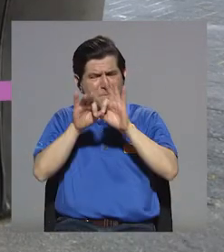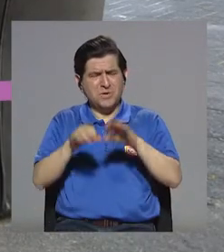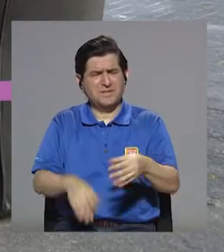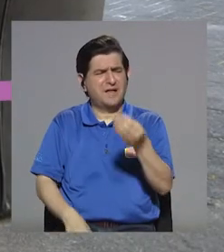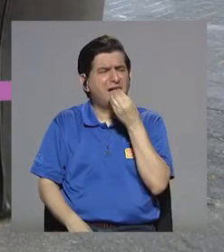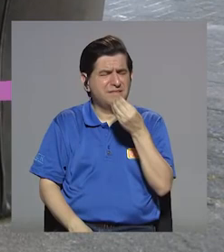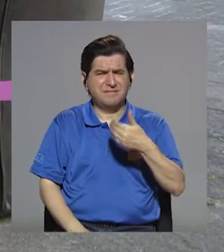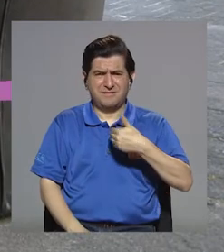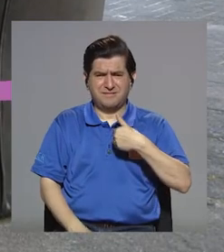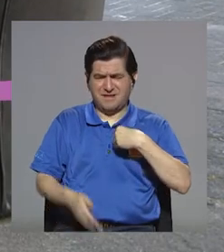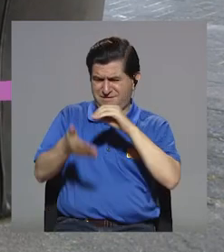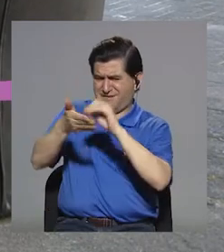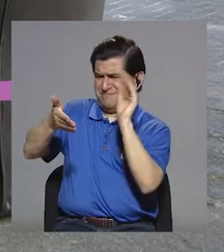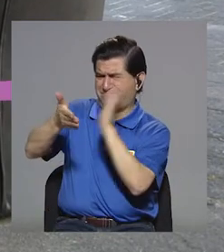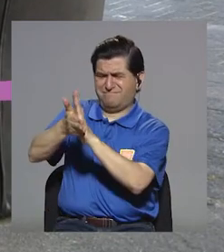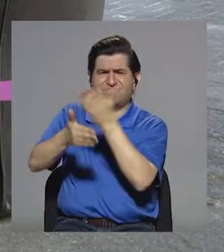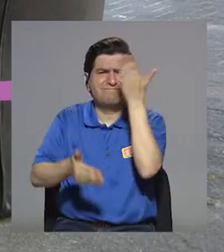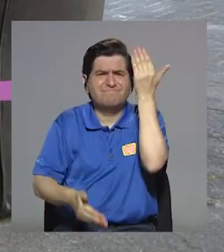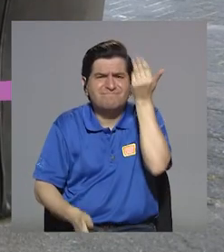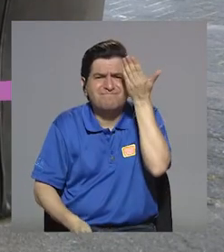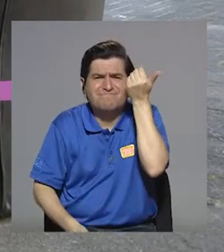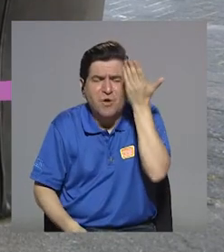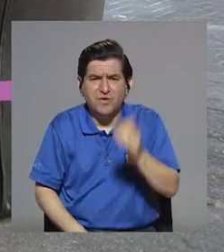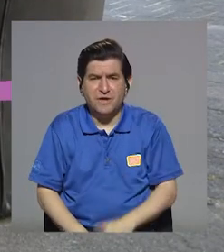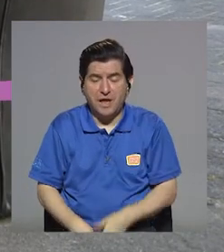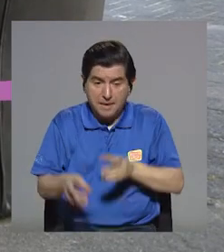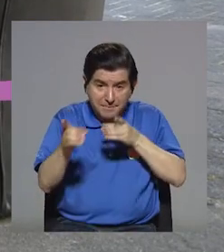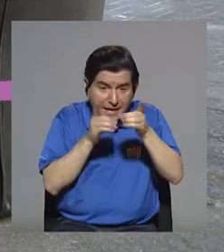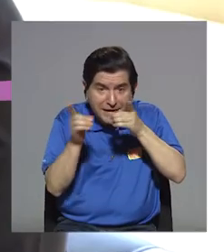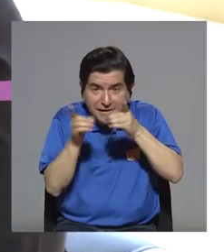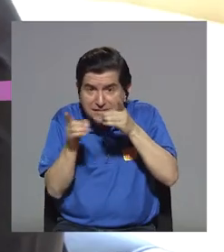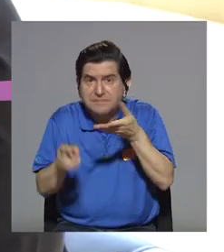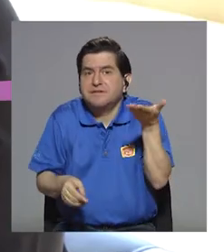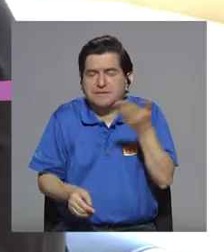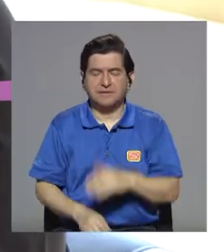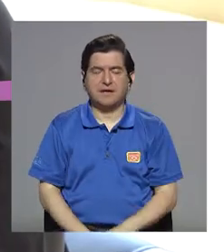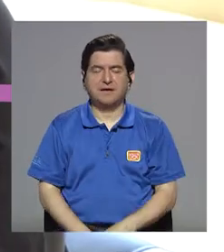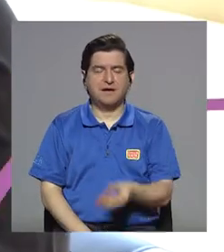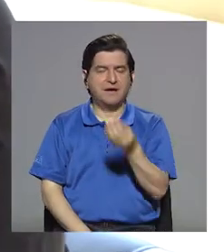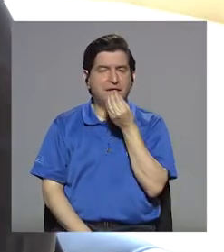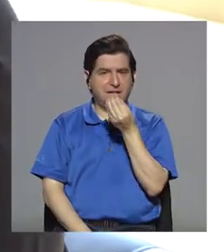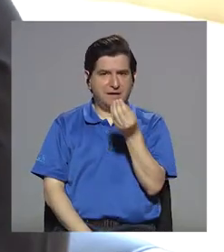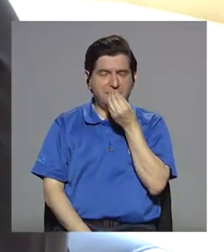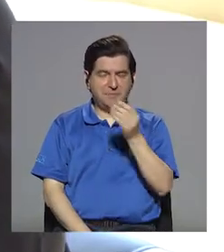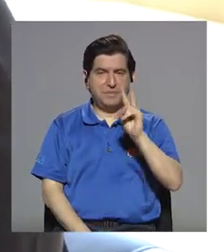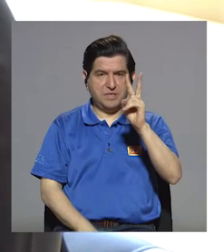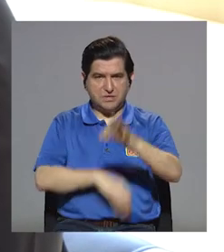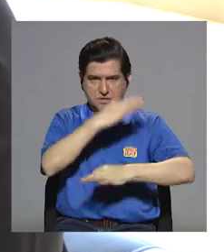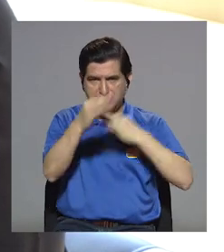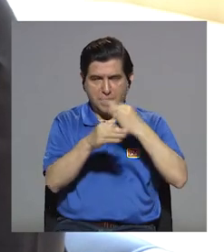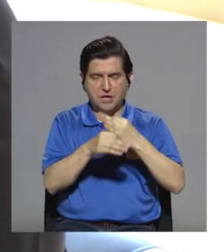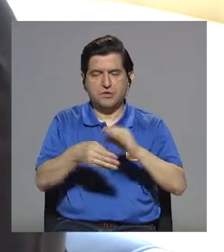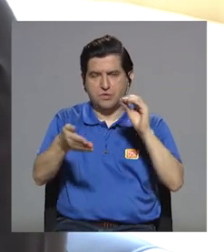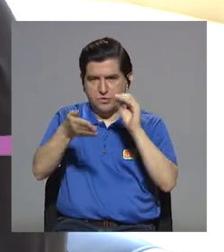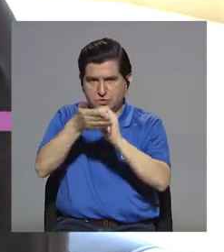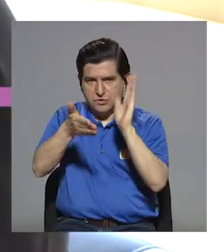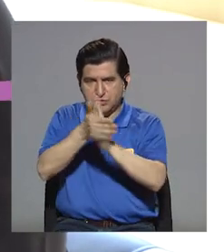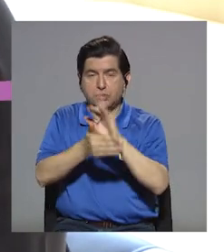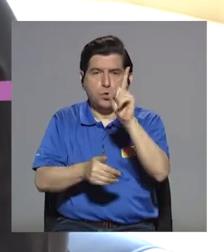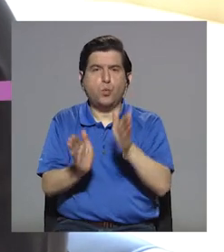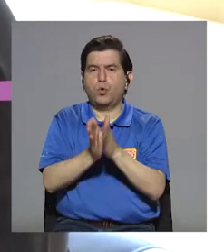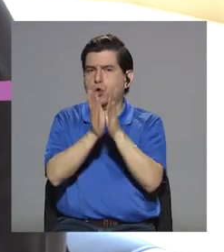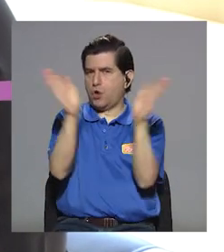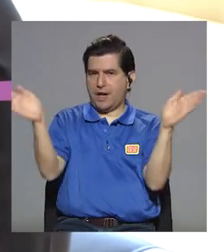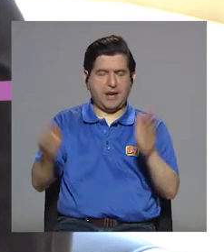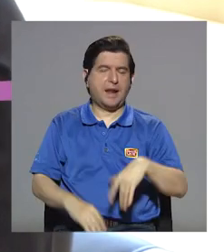que los alimentos tengan una etiqueta con una descripción? Bueno, los alimentos tienen dos tipos de etiquetas. El etiquetado